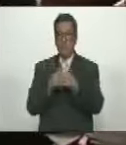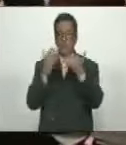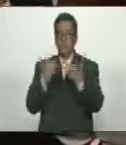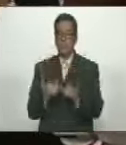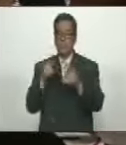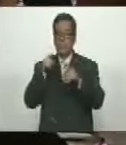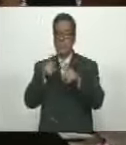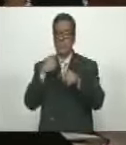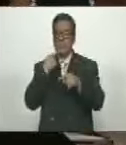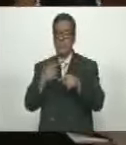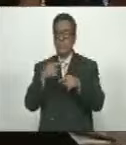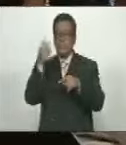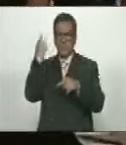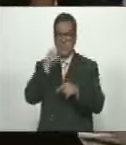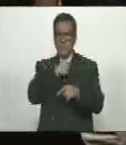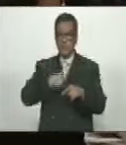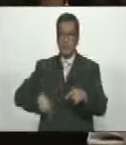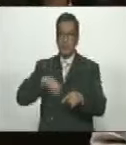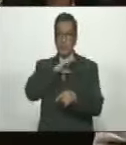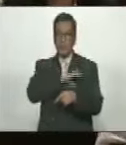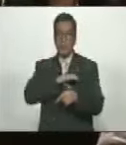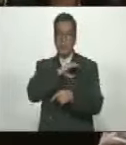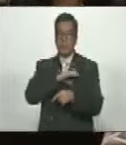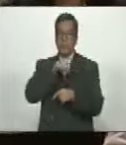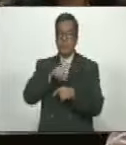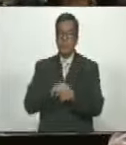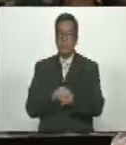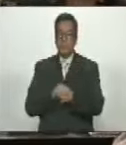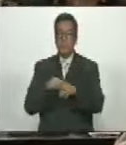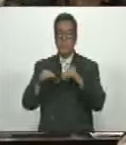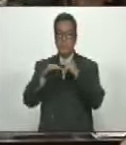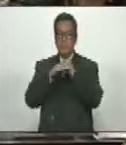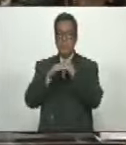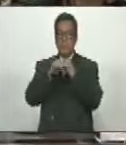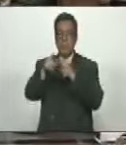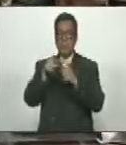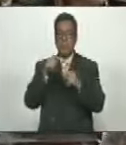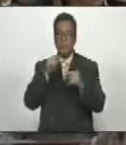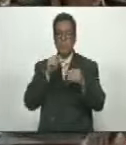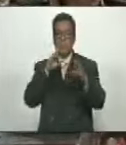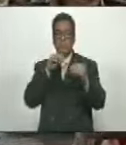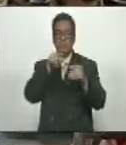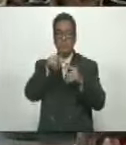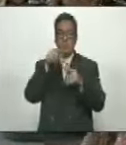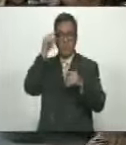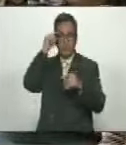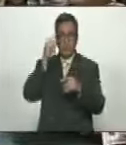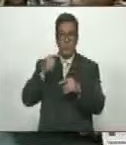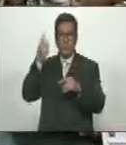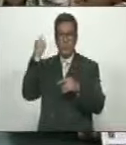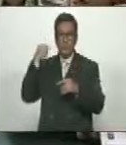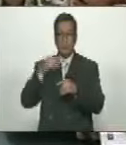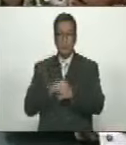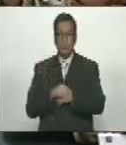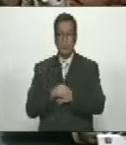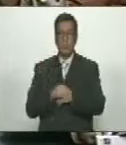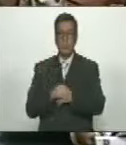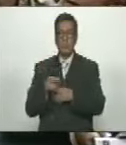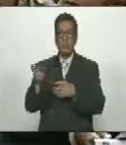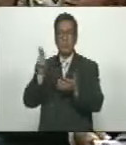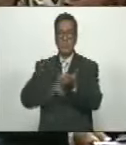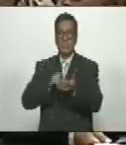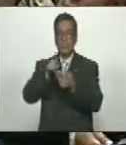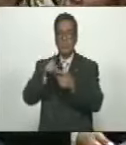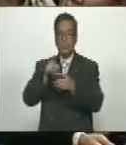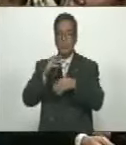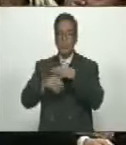ya señalado anteriormente por el presidente de la comisión igualmente abordamos en el día de ayer nuevamente